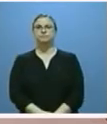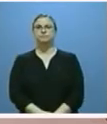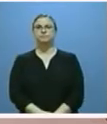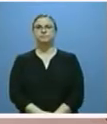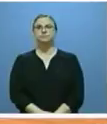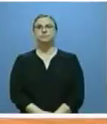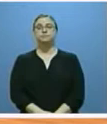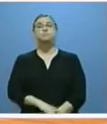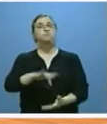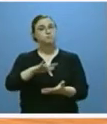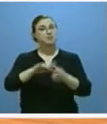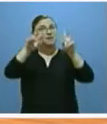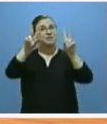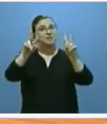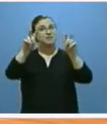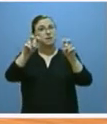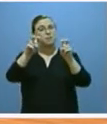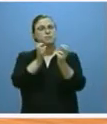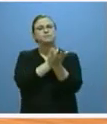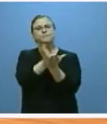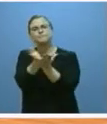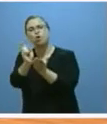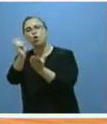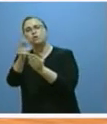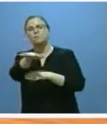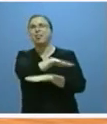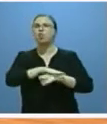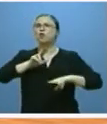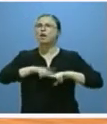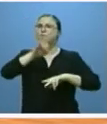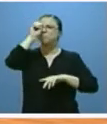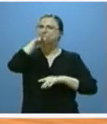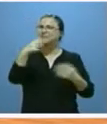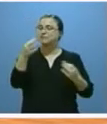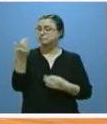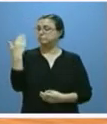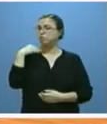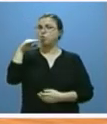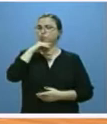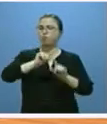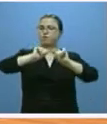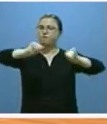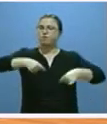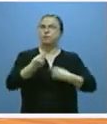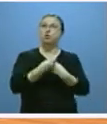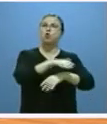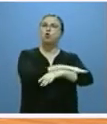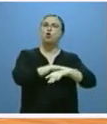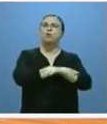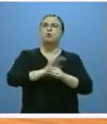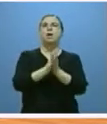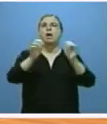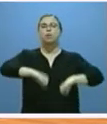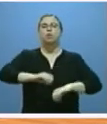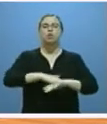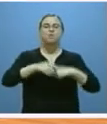En cuanto a las alternativas para las comarcas mineras, en octubre firmamos con el Gobierno el convenio marco para el impulso económico de los municipios